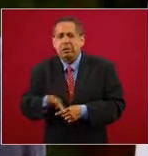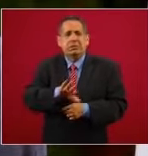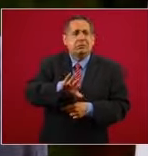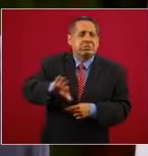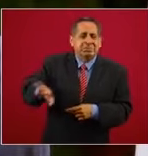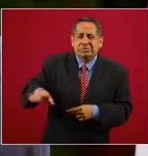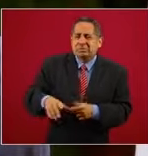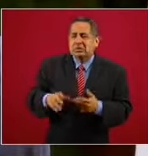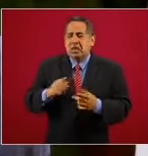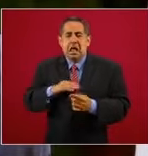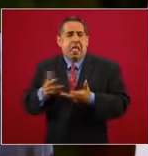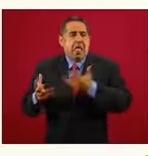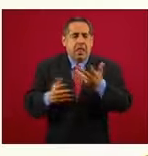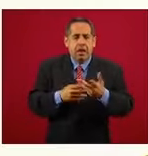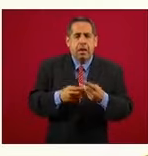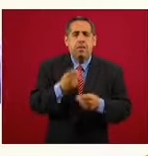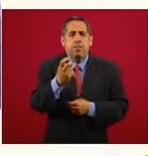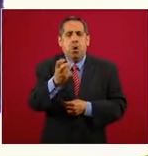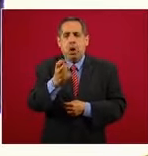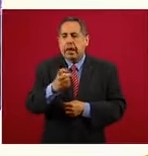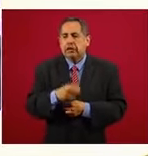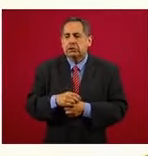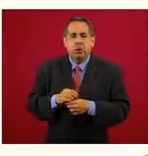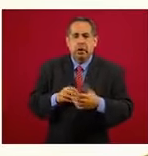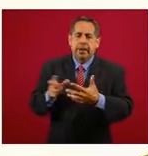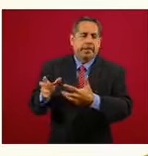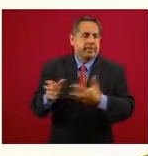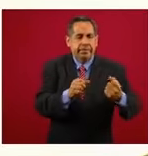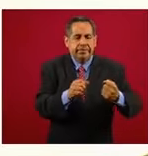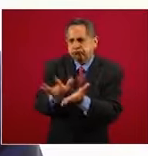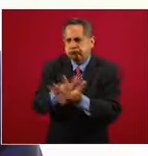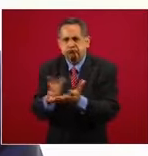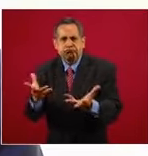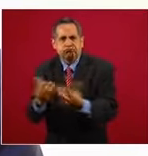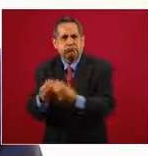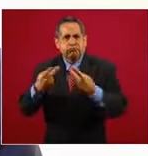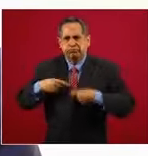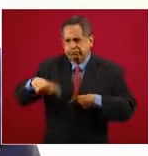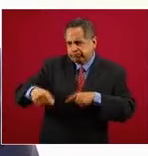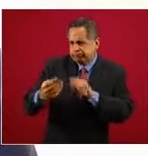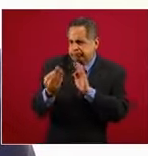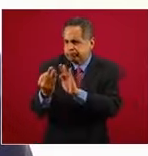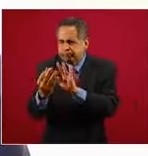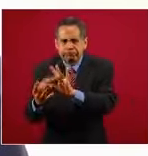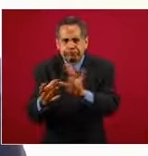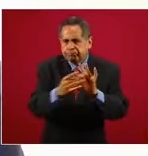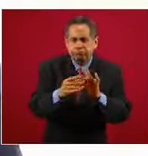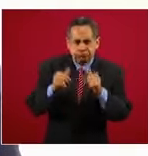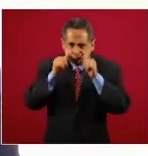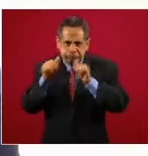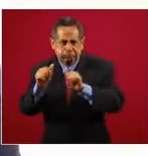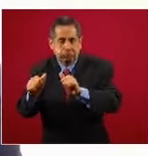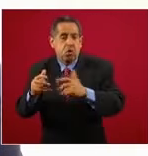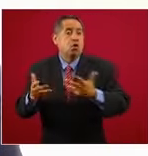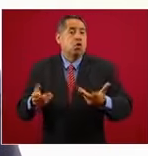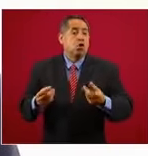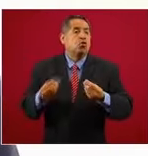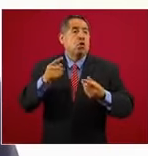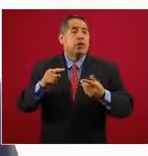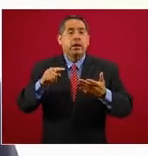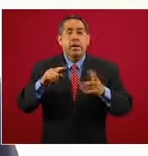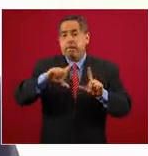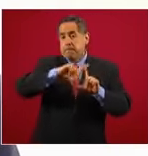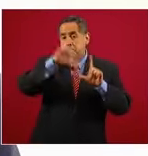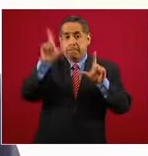acompañada del despliegue de la Guardia Nacional con presencia en todas las regiones del